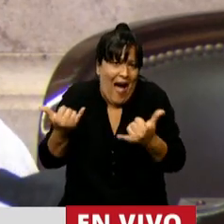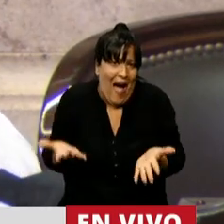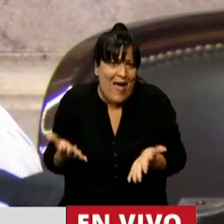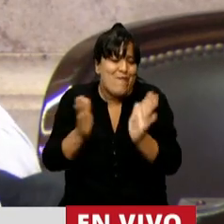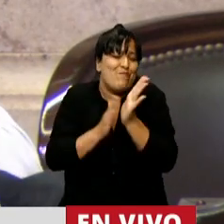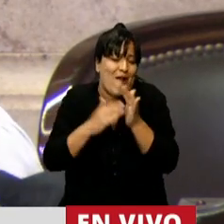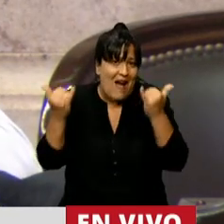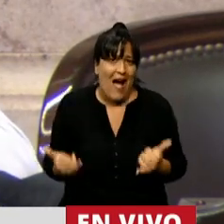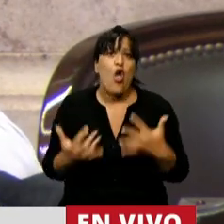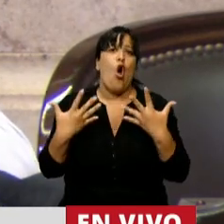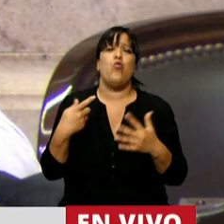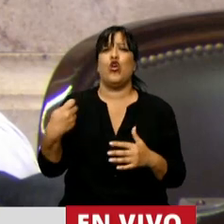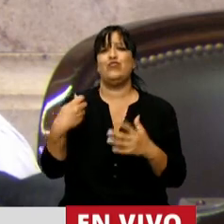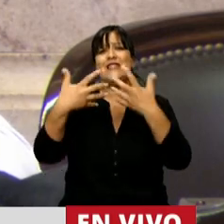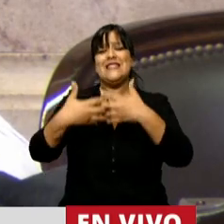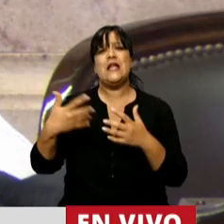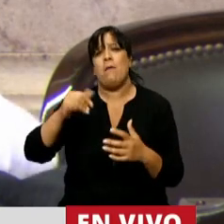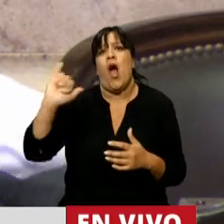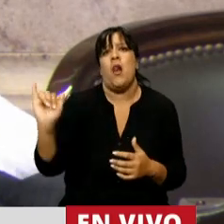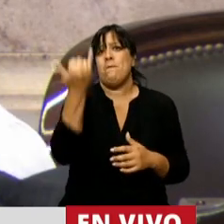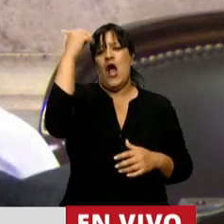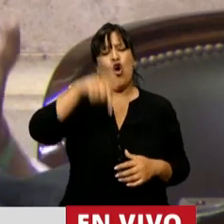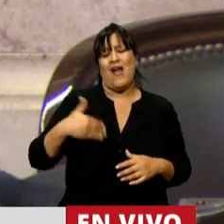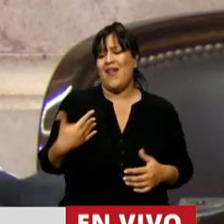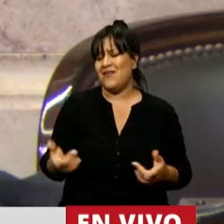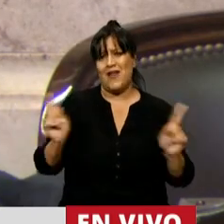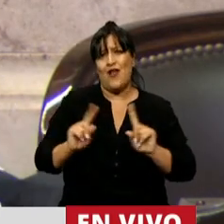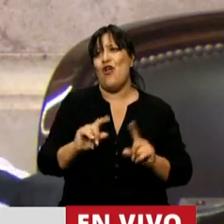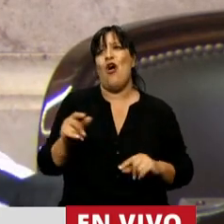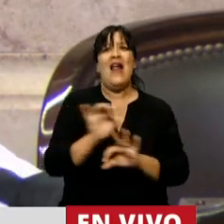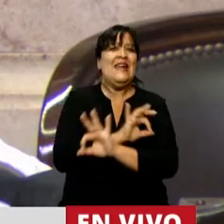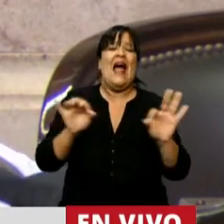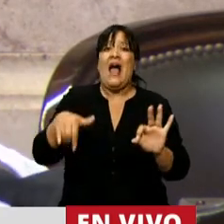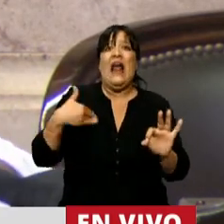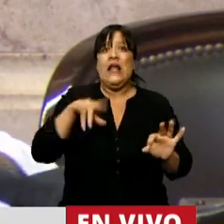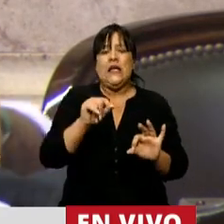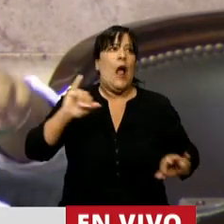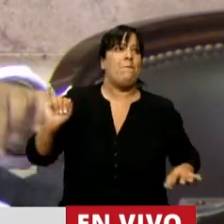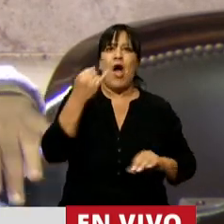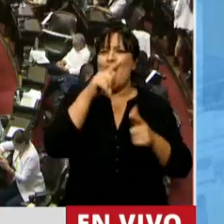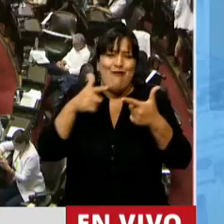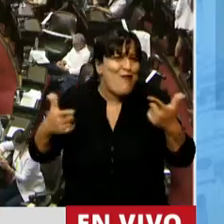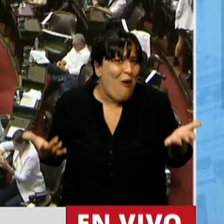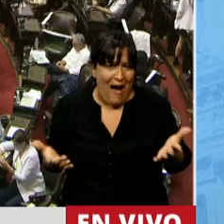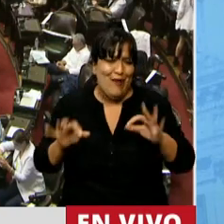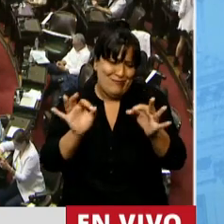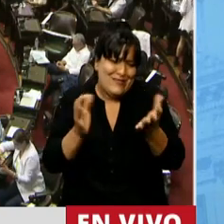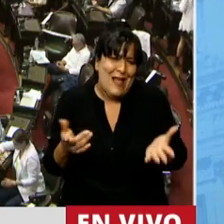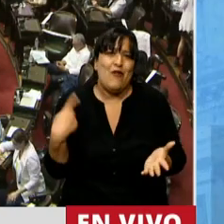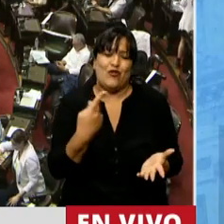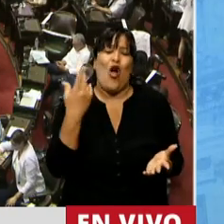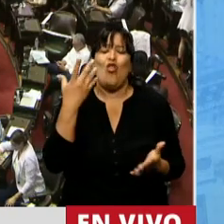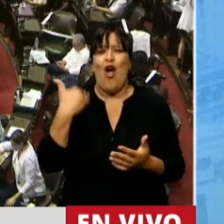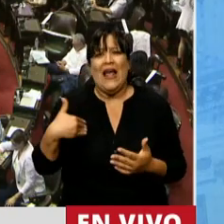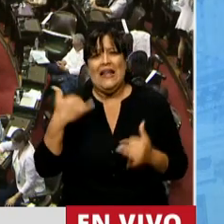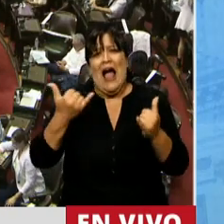obviamente el sistema de seguridad social en la Argentina no es el ideal, nada es lo ideal en la Argentina. Tiene, como todo en la Argentina, muchos